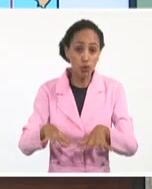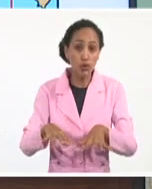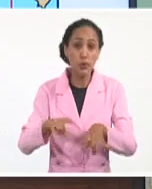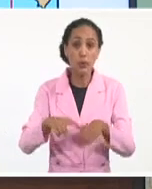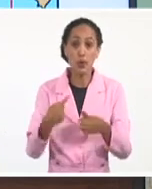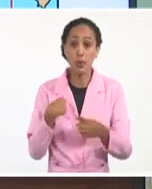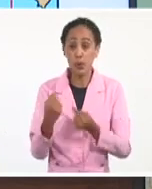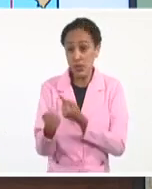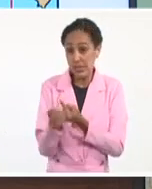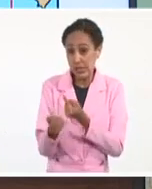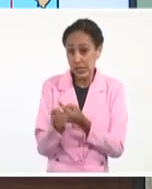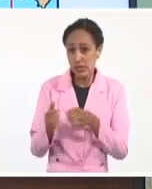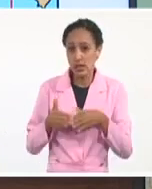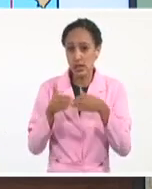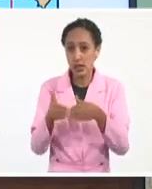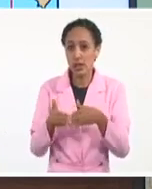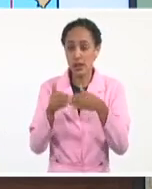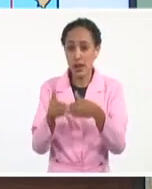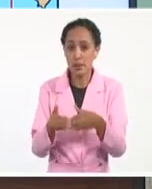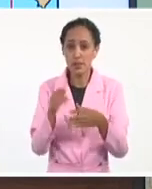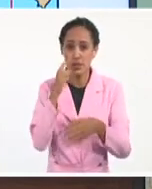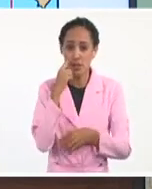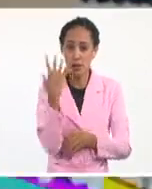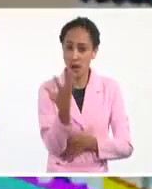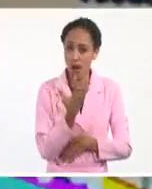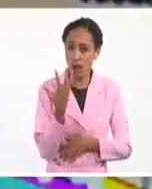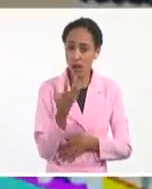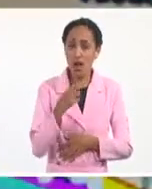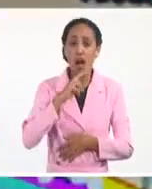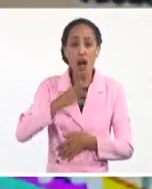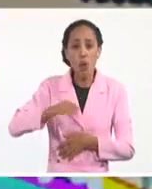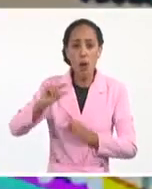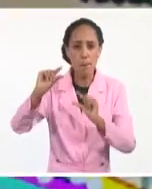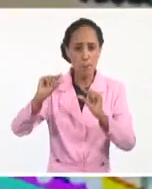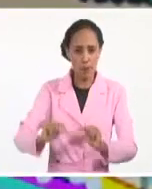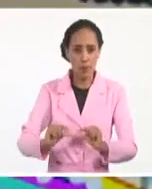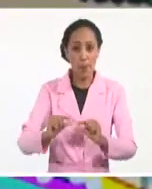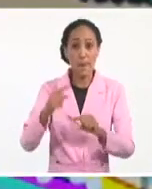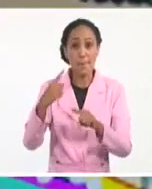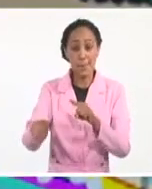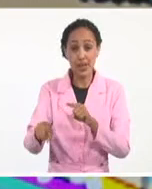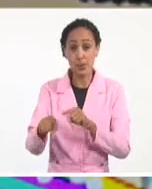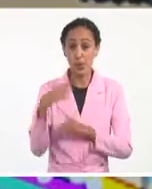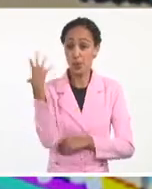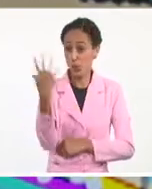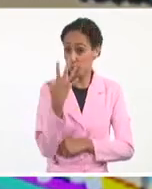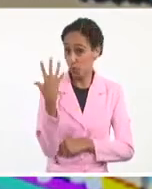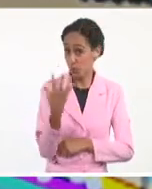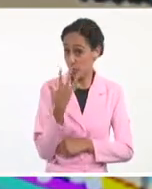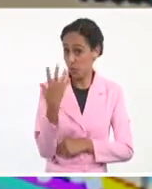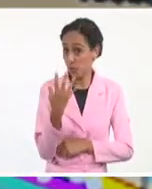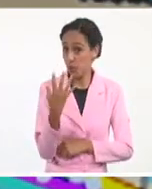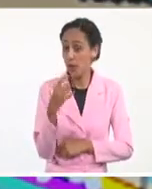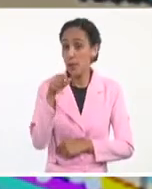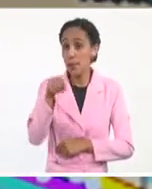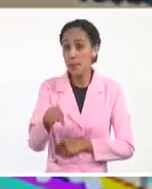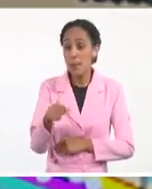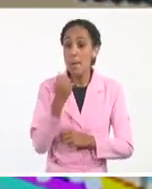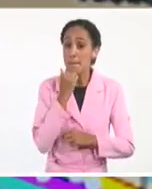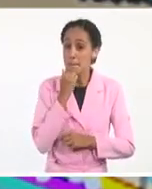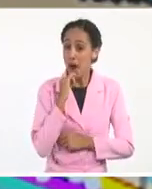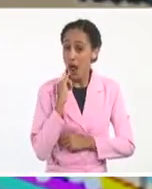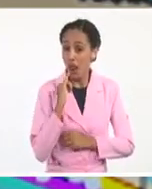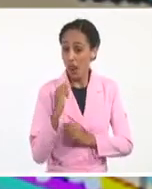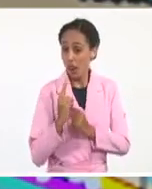muy próximo a Gamma, el pedazo de mar que tiene es pequeño. Si viene un poco más alejado de la provincia de Gamma, de